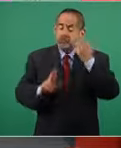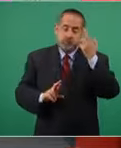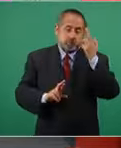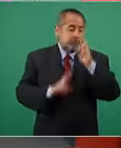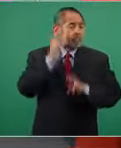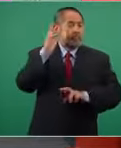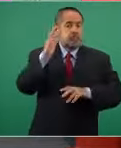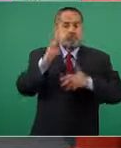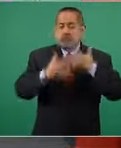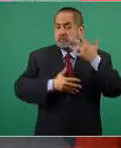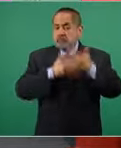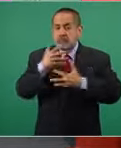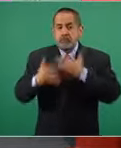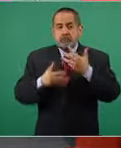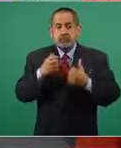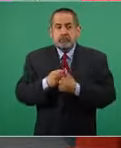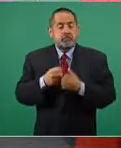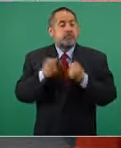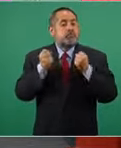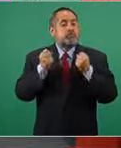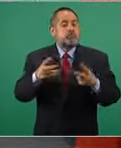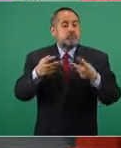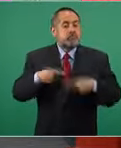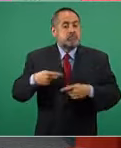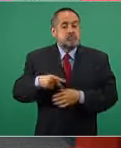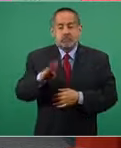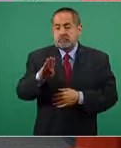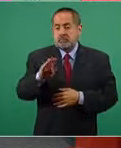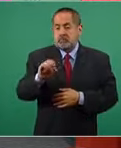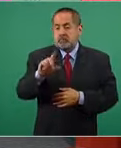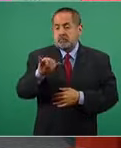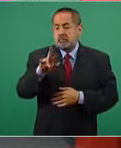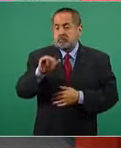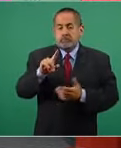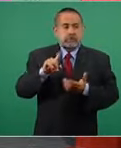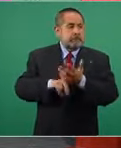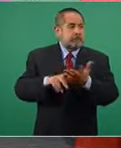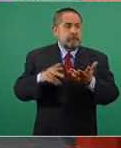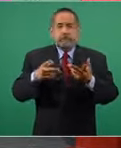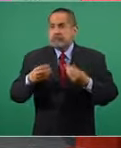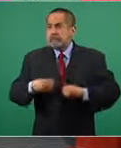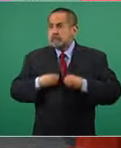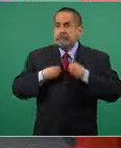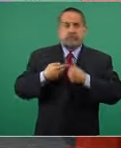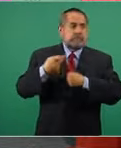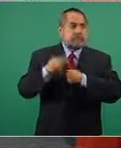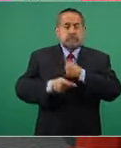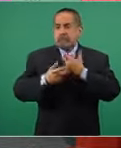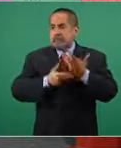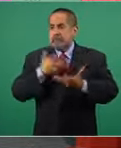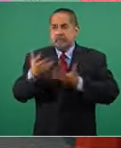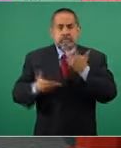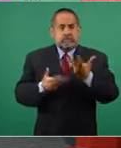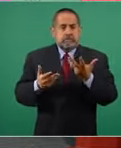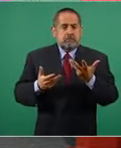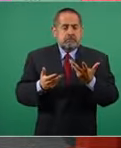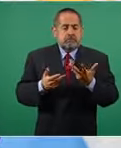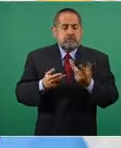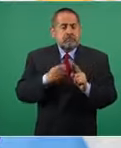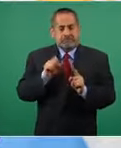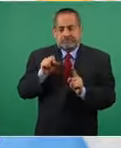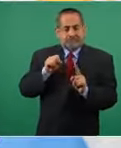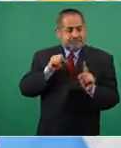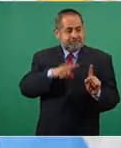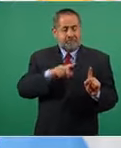Y allí muchos bolivianos vieron peligrar sus vidas. Entre ellos, nuestro querido